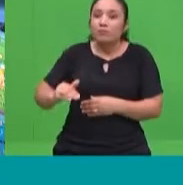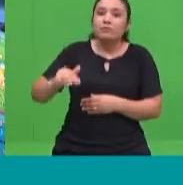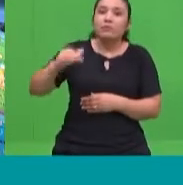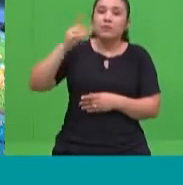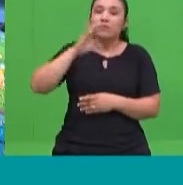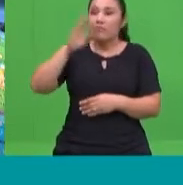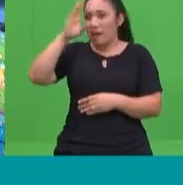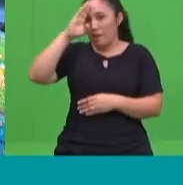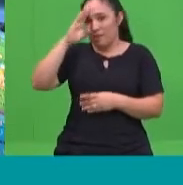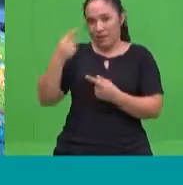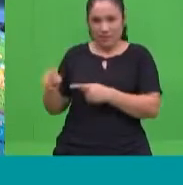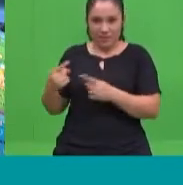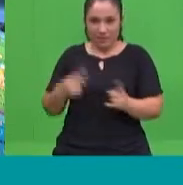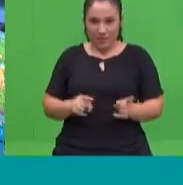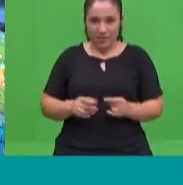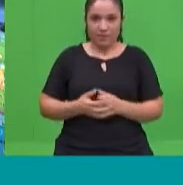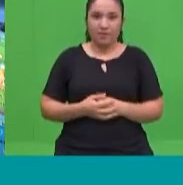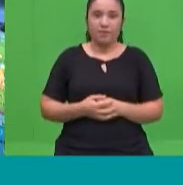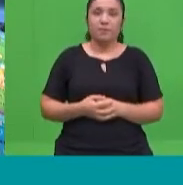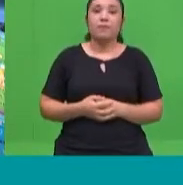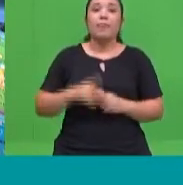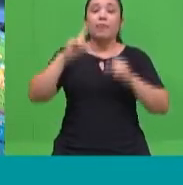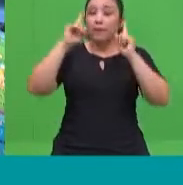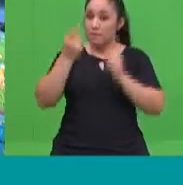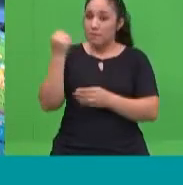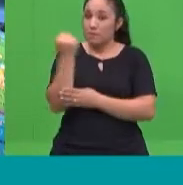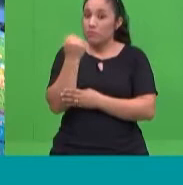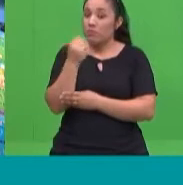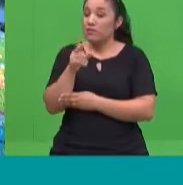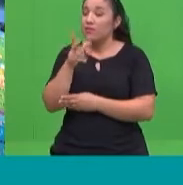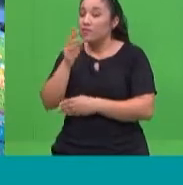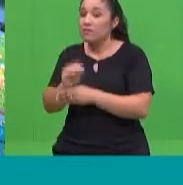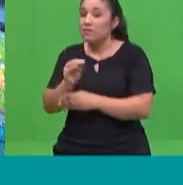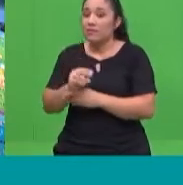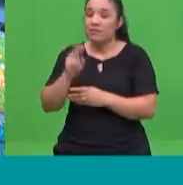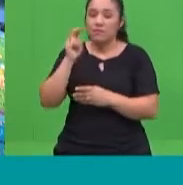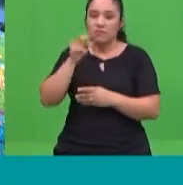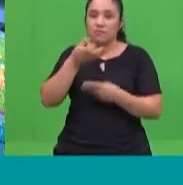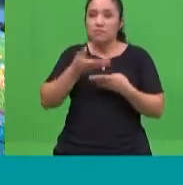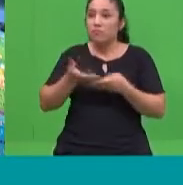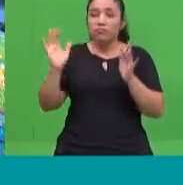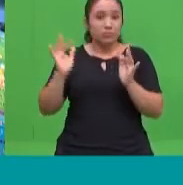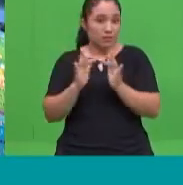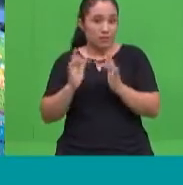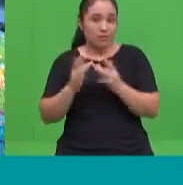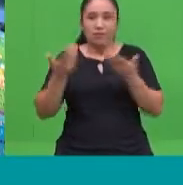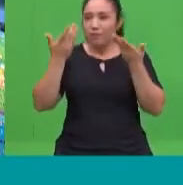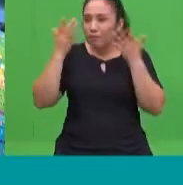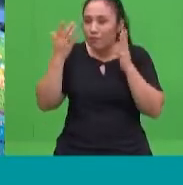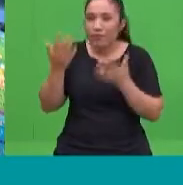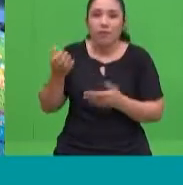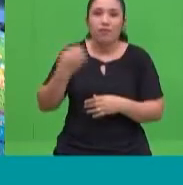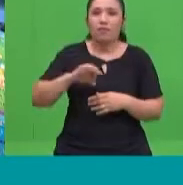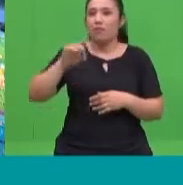principalmente no siempre es 100% fidedigna. Entonces, mira, esto dice esta página, pero